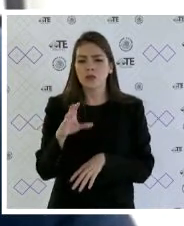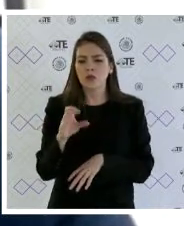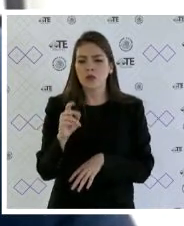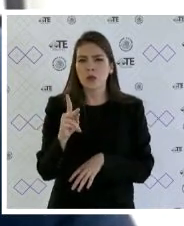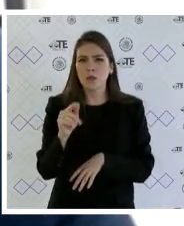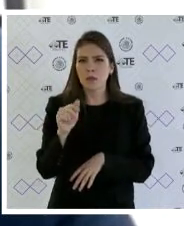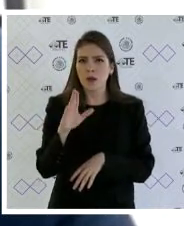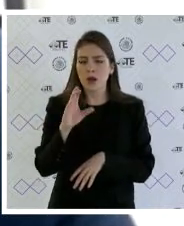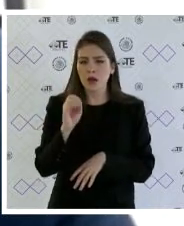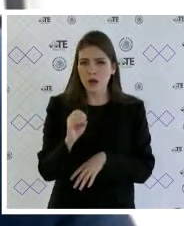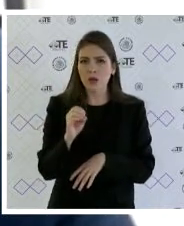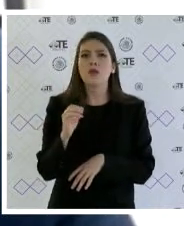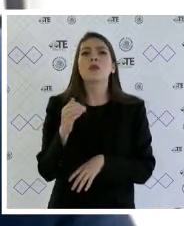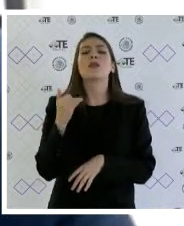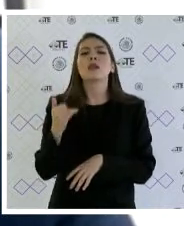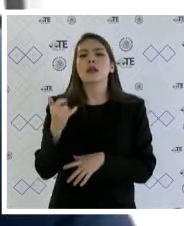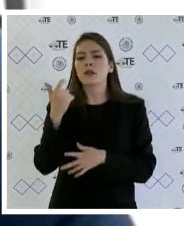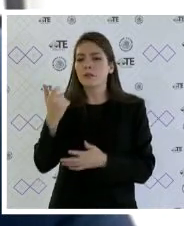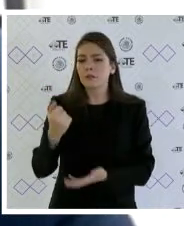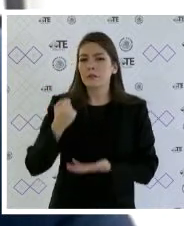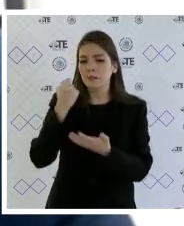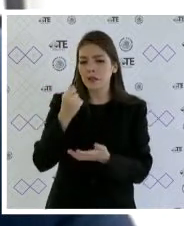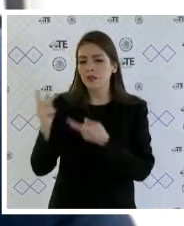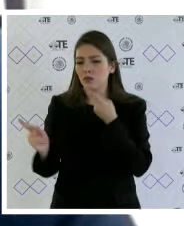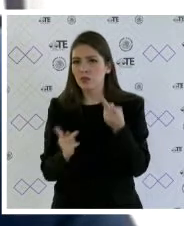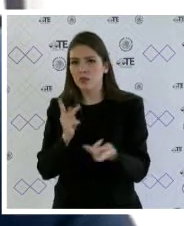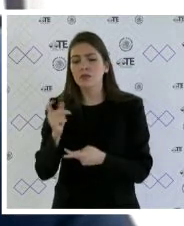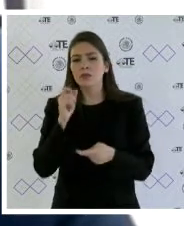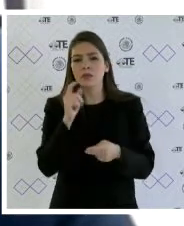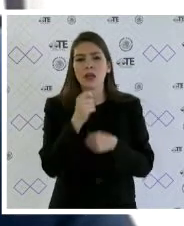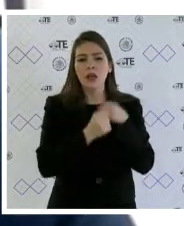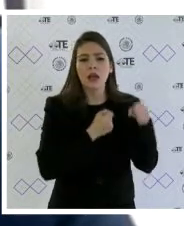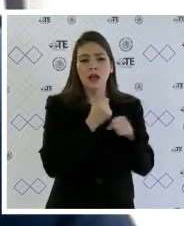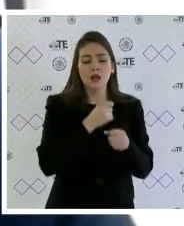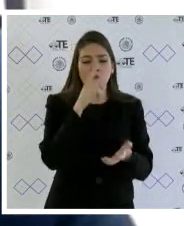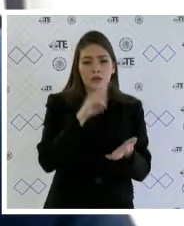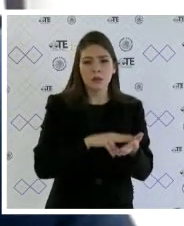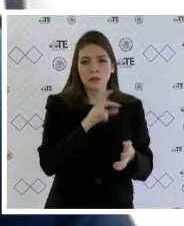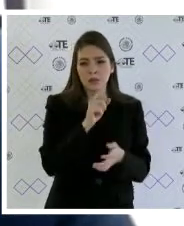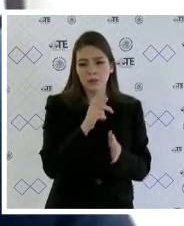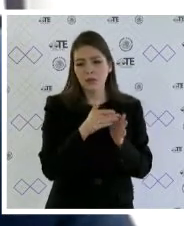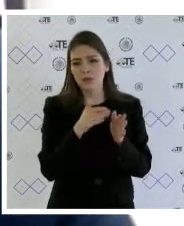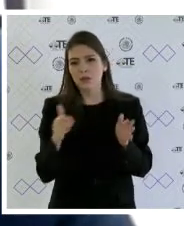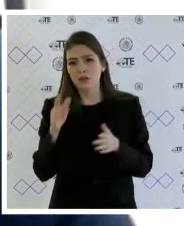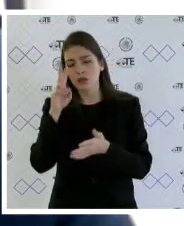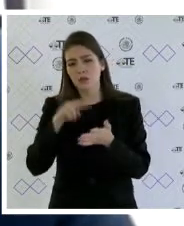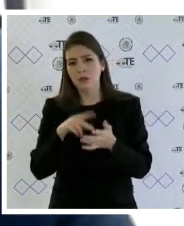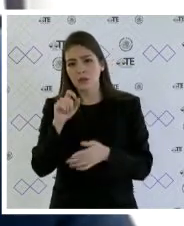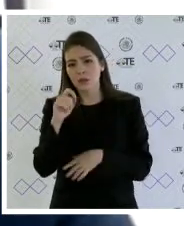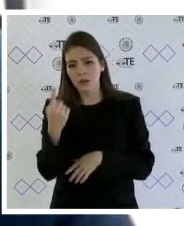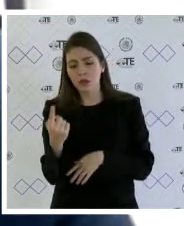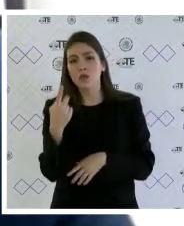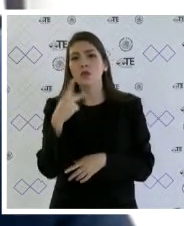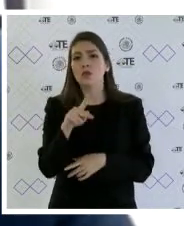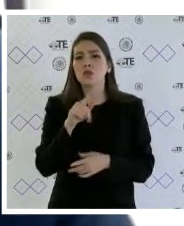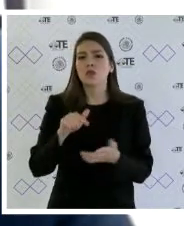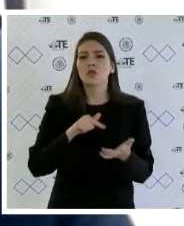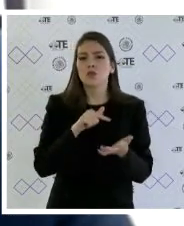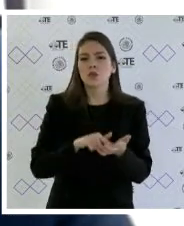la consulta de presupuesto participativo 2020 y 2021 de la unidad territorial Asturias de marcación Cuauhtémoc